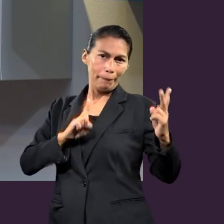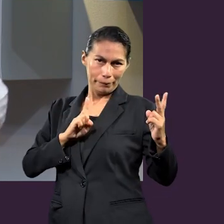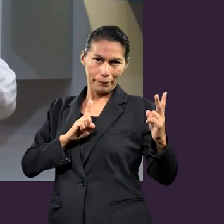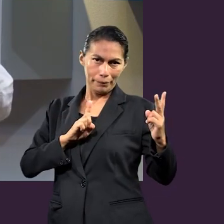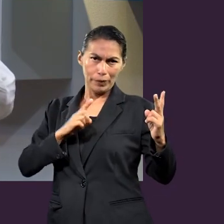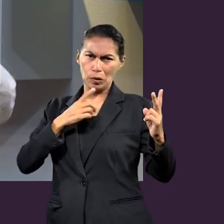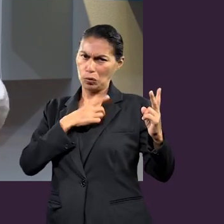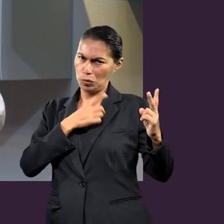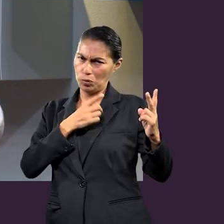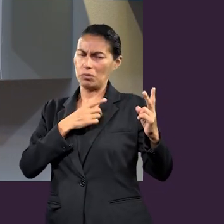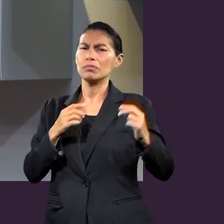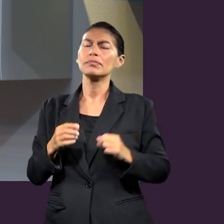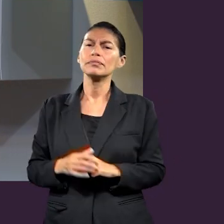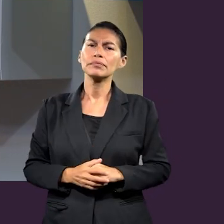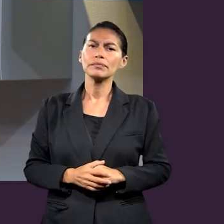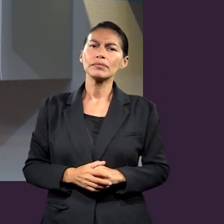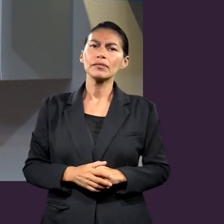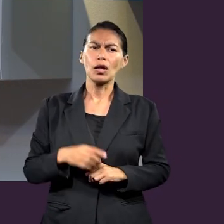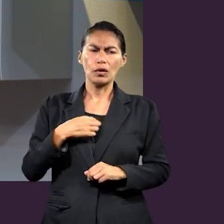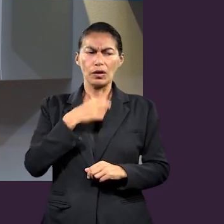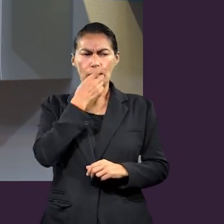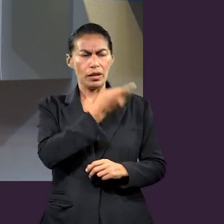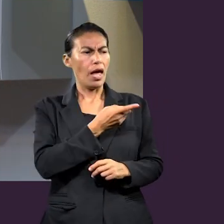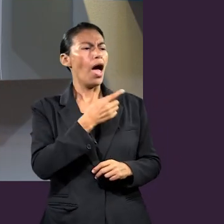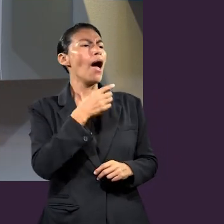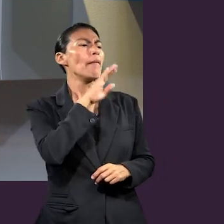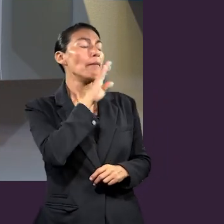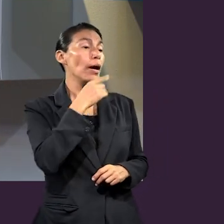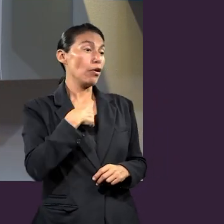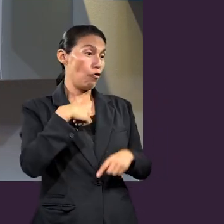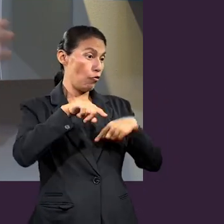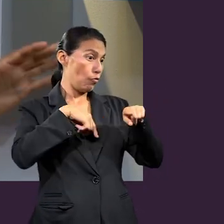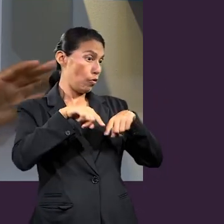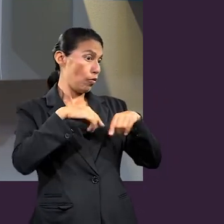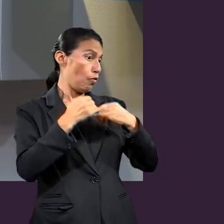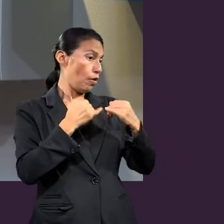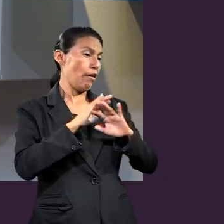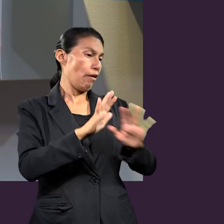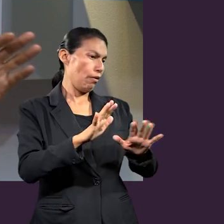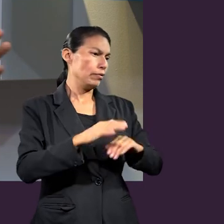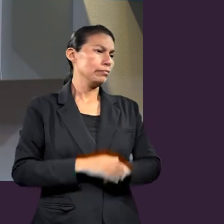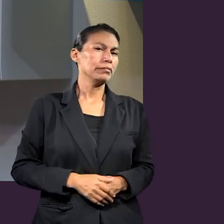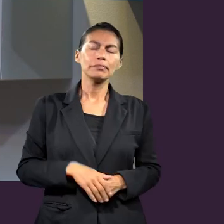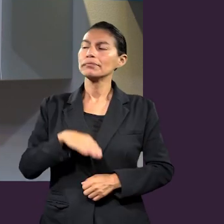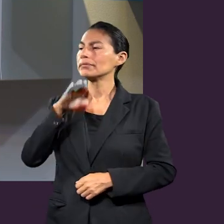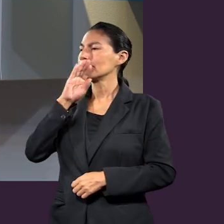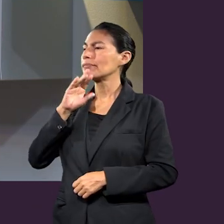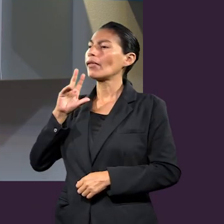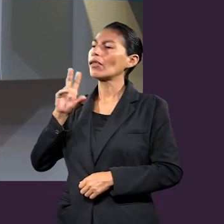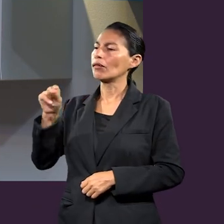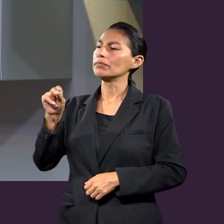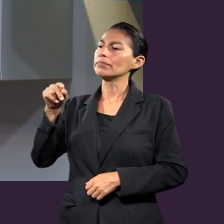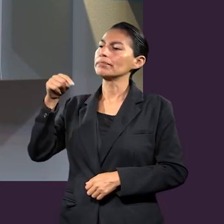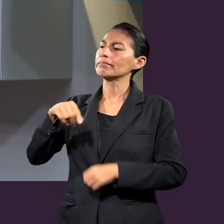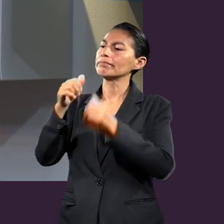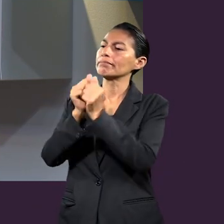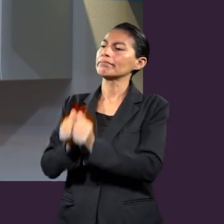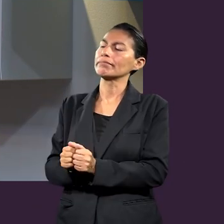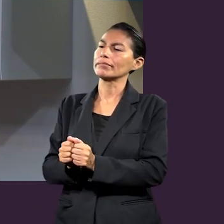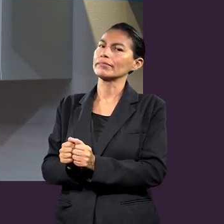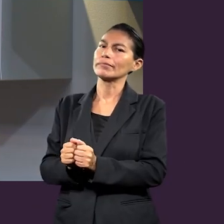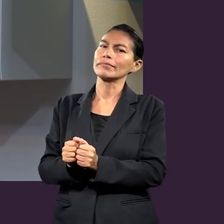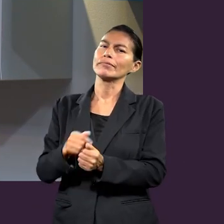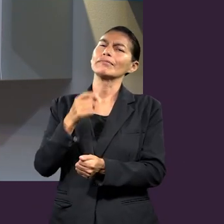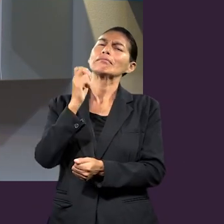ellos, quería ser mi propia persona. Es más, yo le decía a mi mamá, yo voy a jugar fútbol. Punto. Y mi mamá, no, te vas a quedar en la casa.